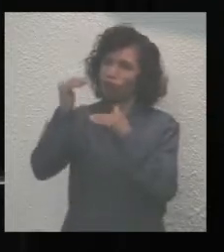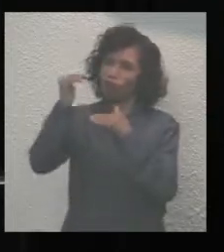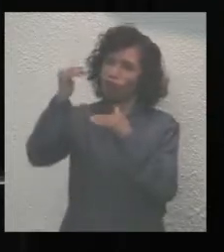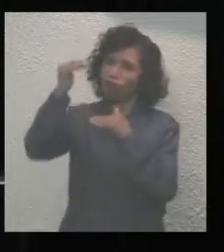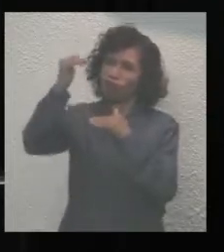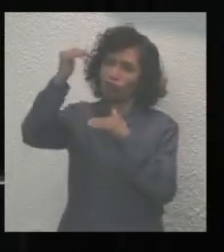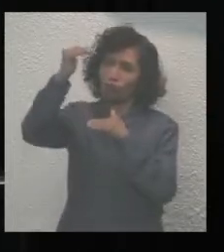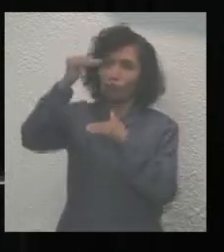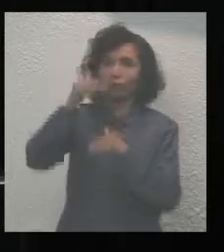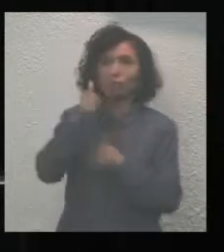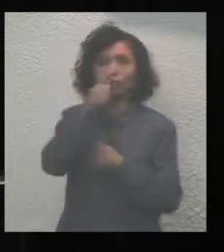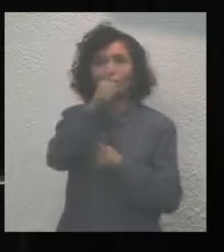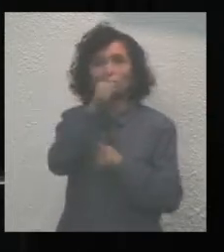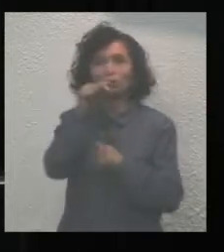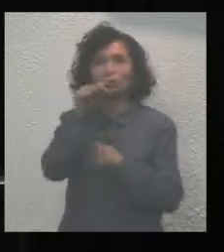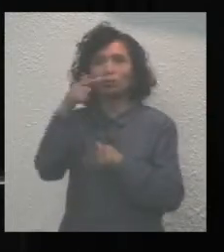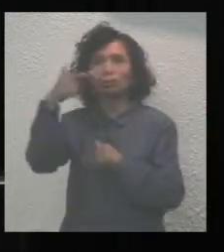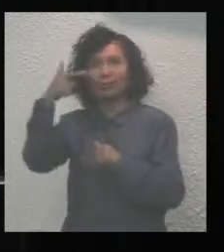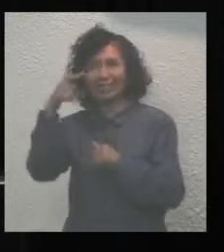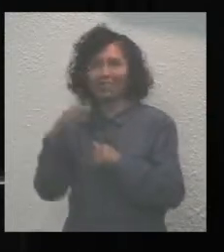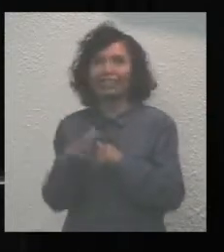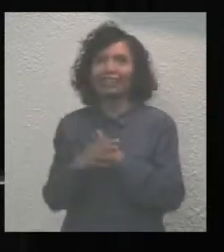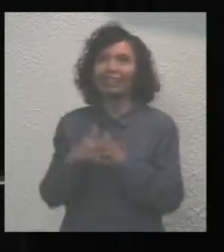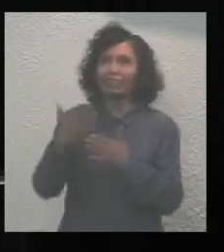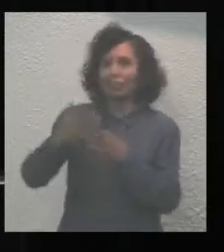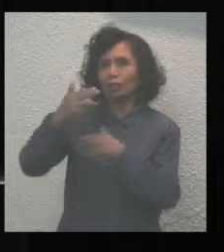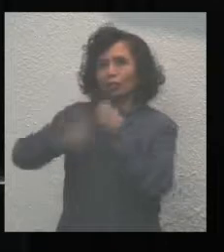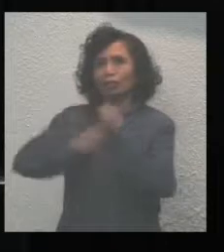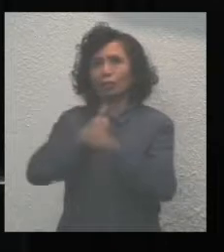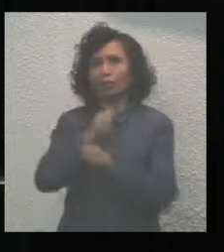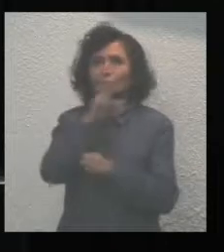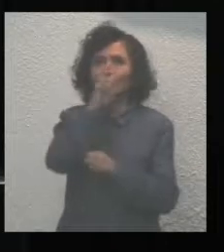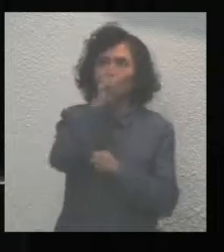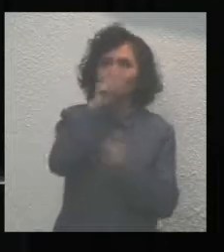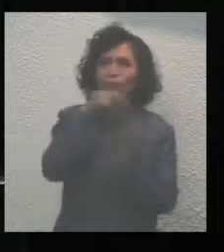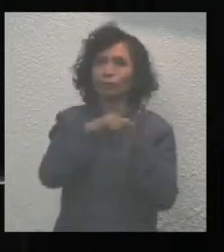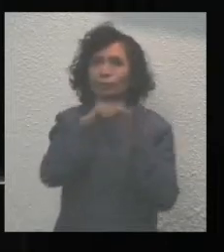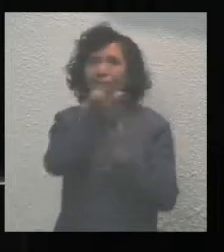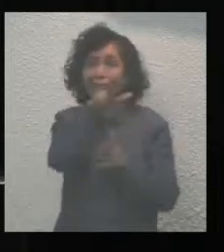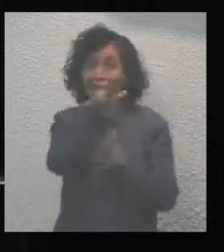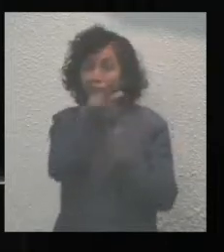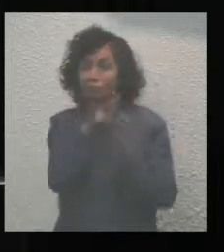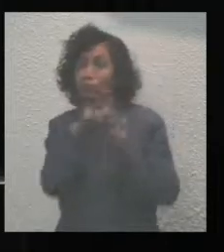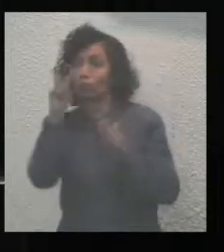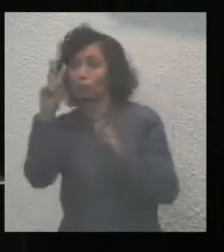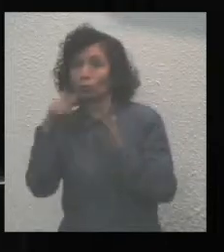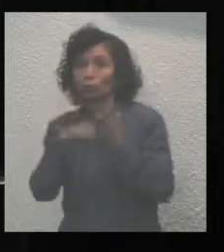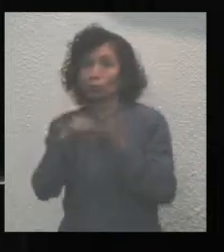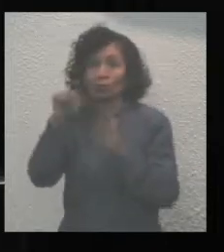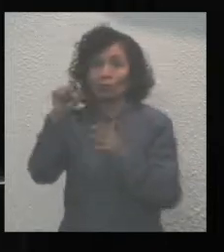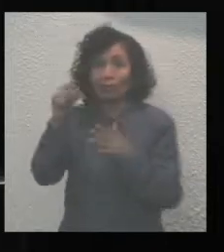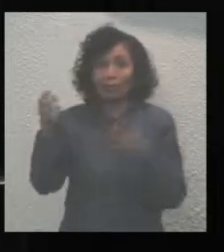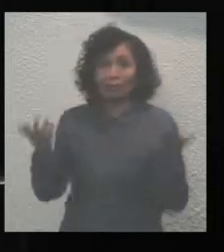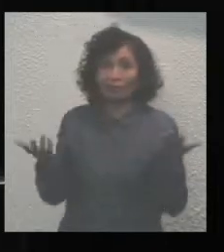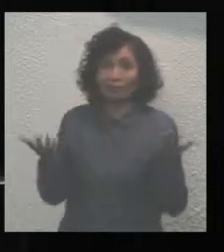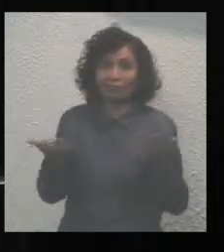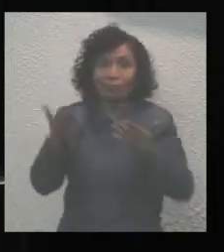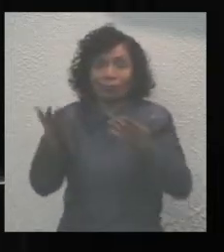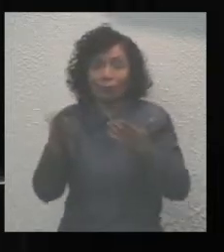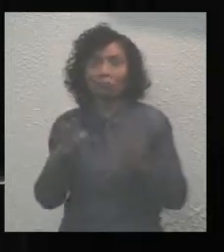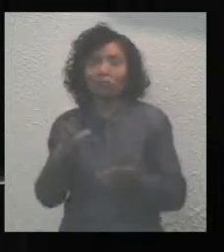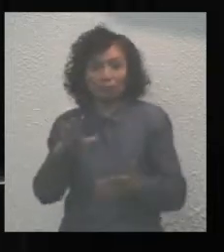porcentuales entre 2018 y 2020. A pesar de la enorme riqueza que genera la actividad